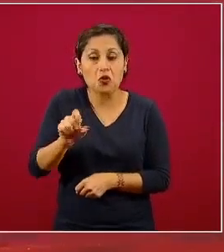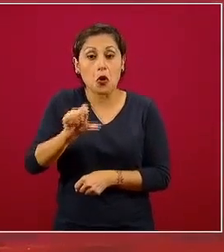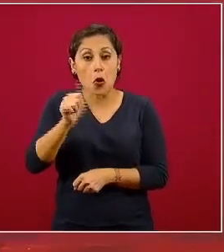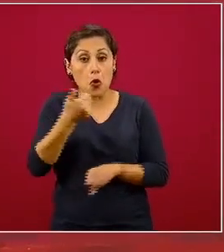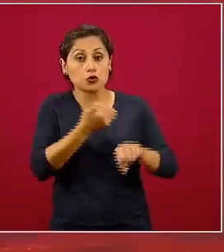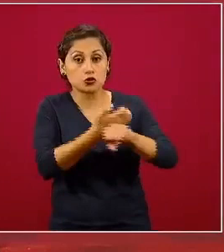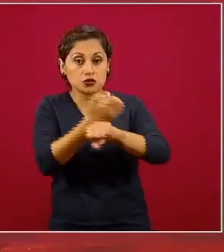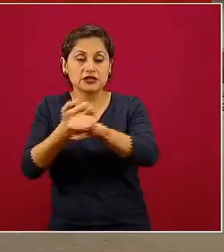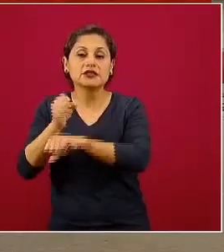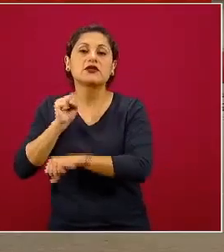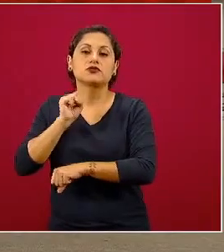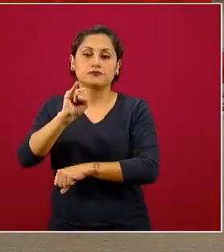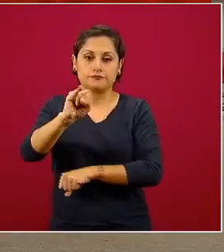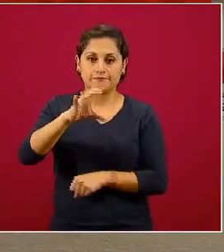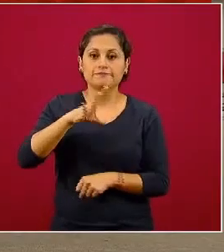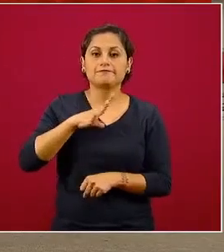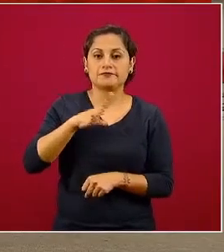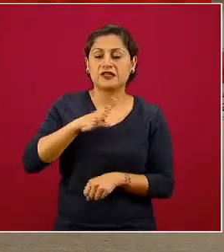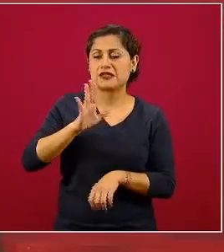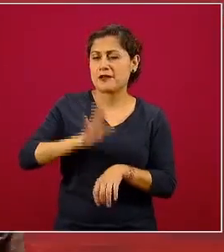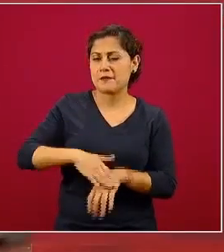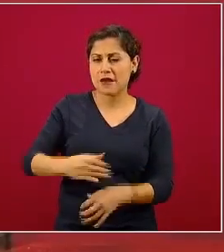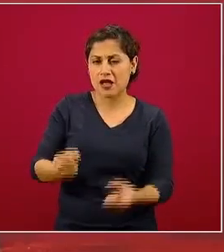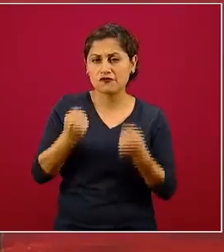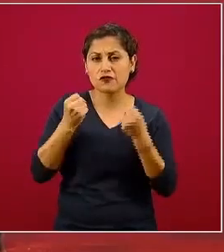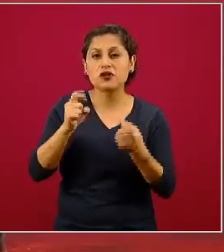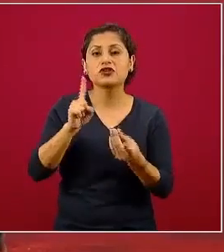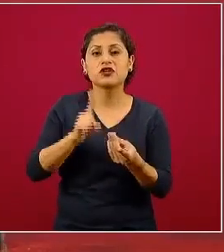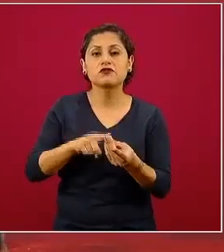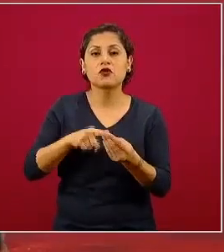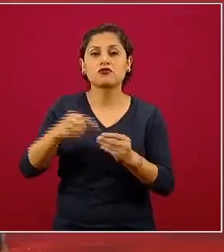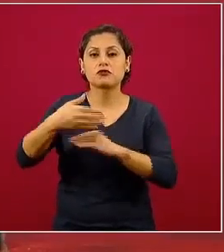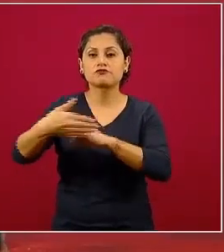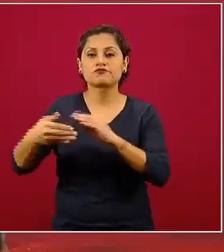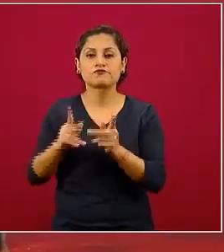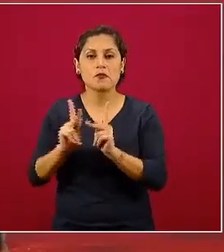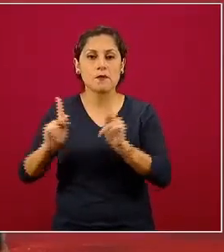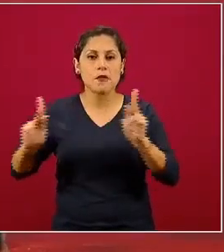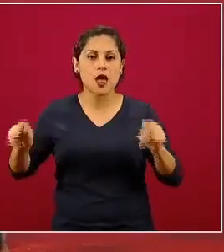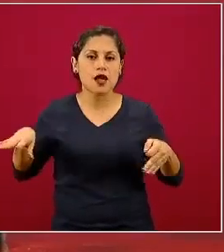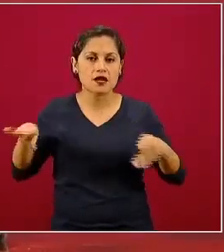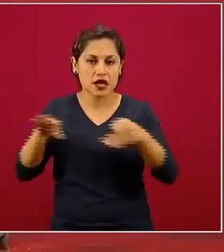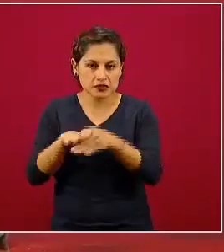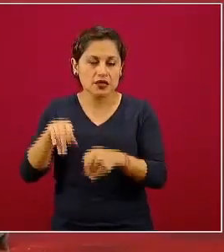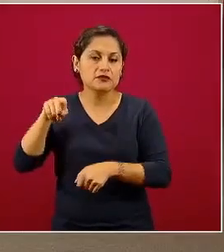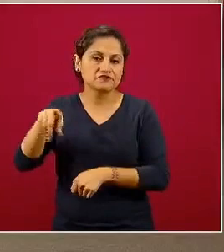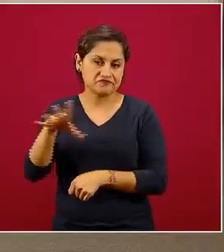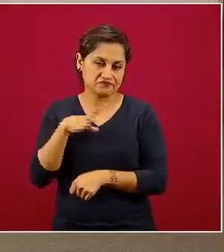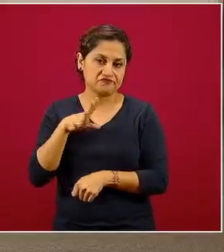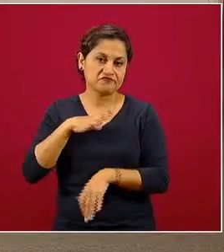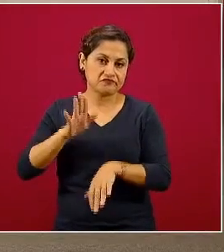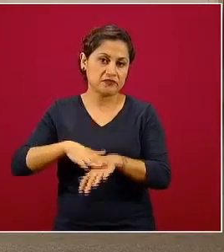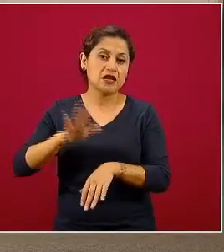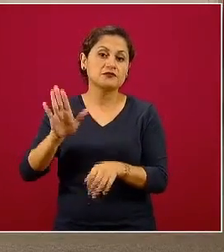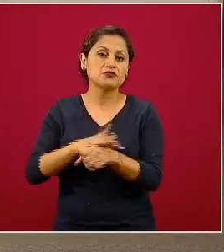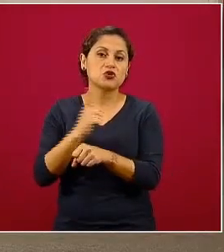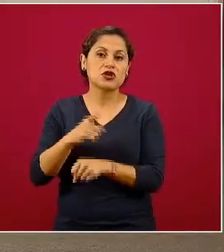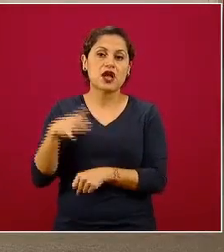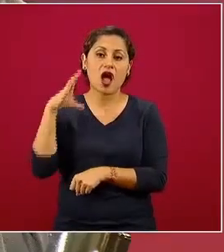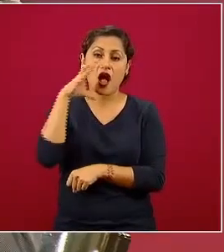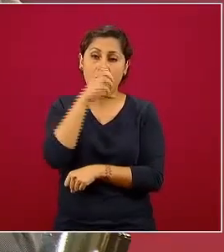dengue y la carga más intensa de dengue es en las costas, en los estados costeros donde el clima cálido